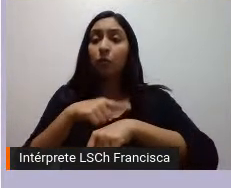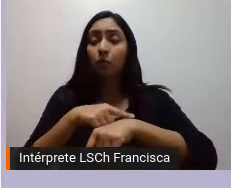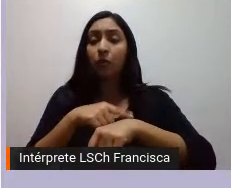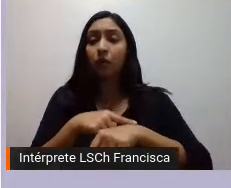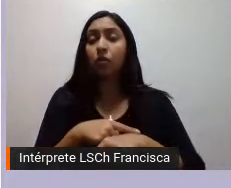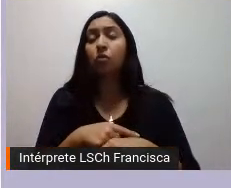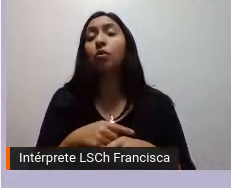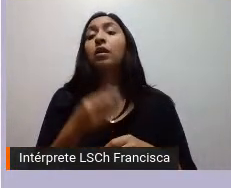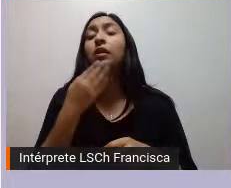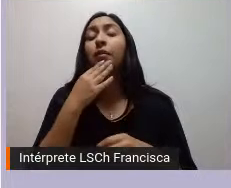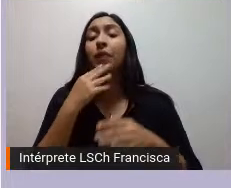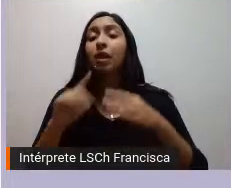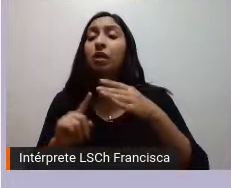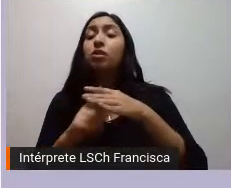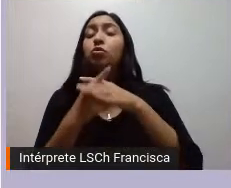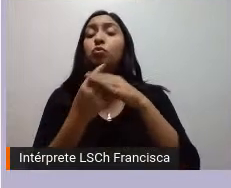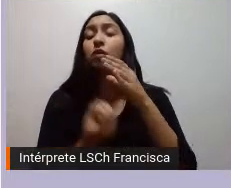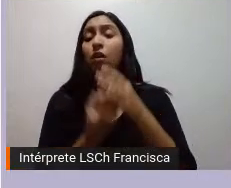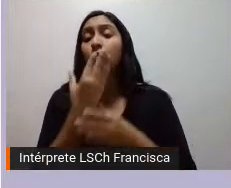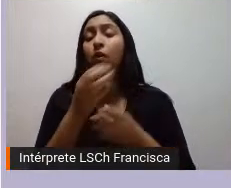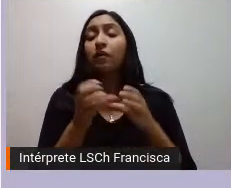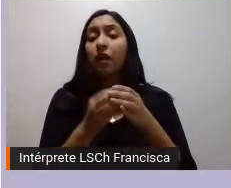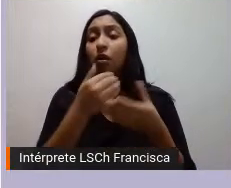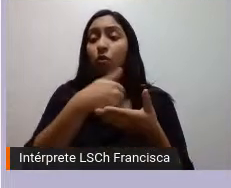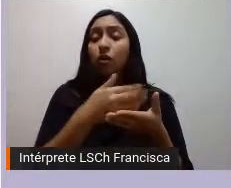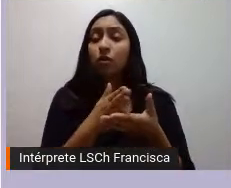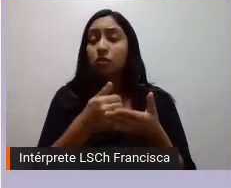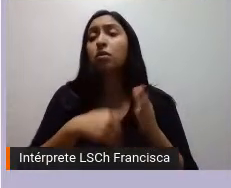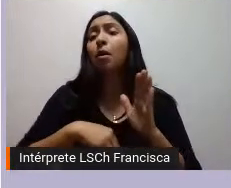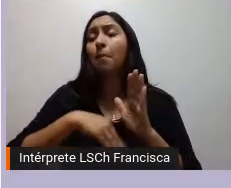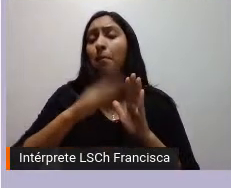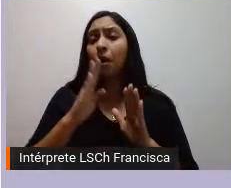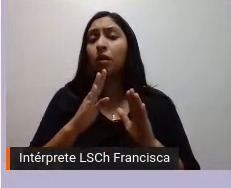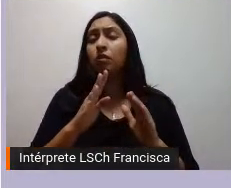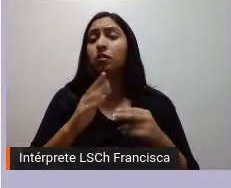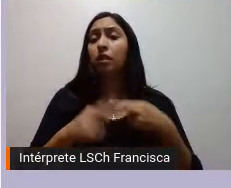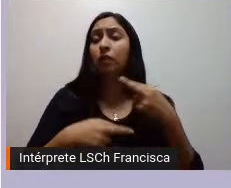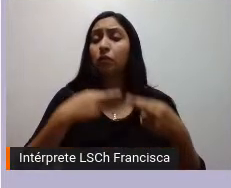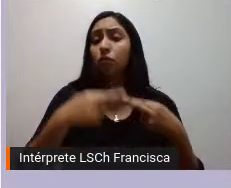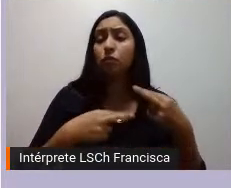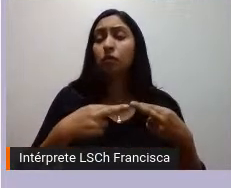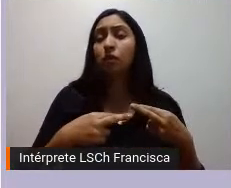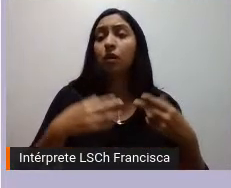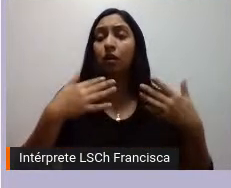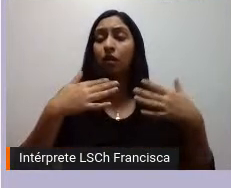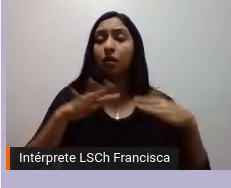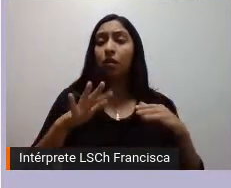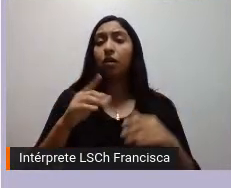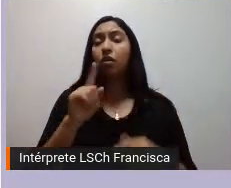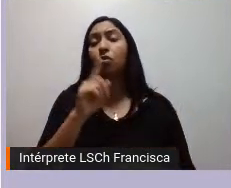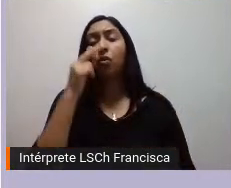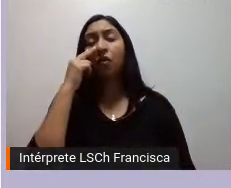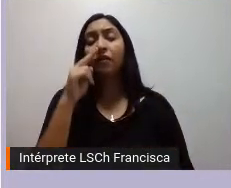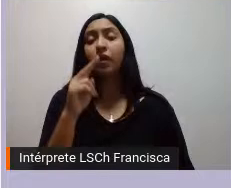organizaciones tal vez un poco más radicales en su accionar y tal vez que no ven en el diálogo un camino posible porque también son